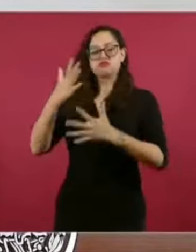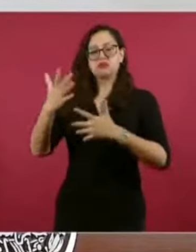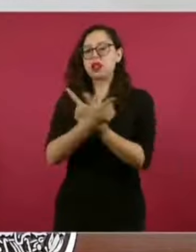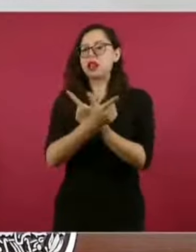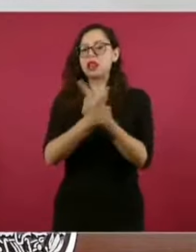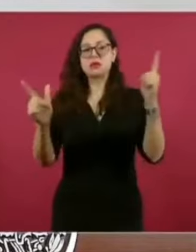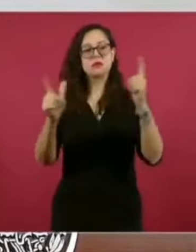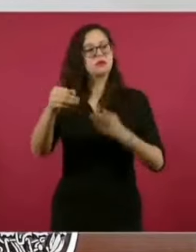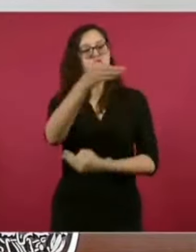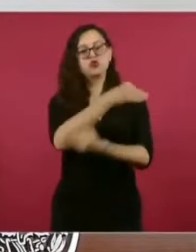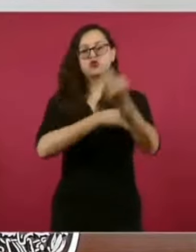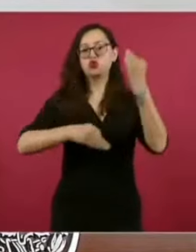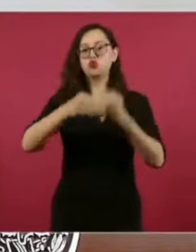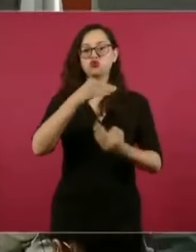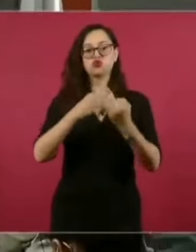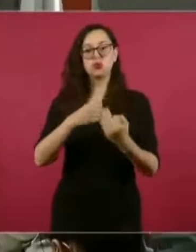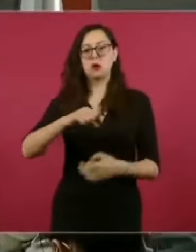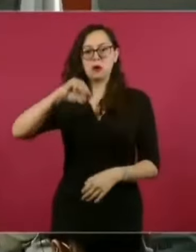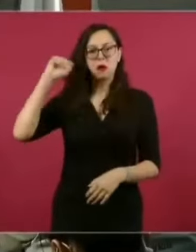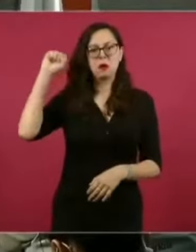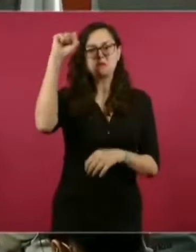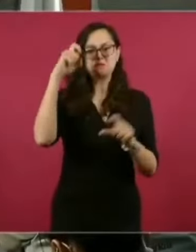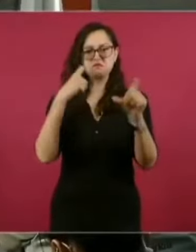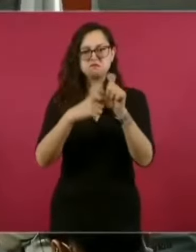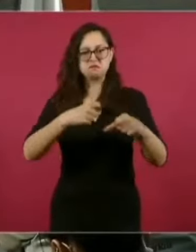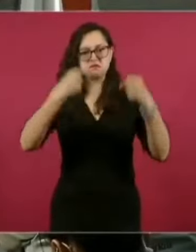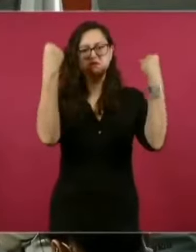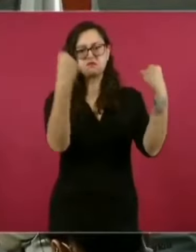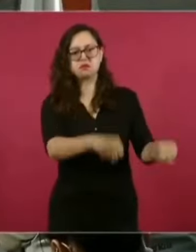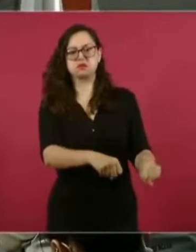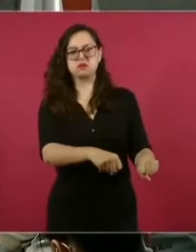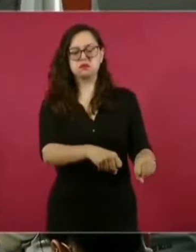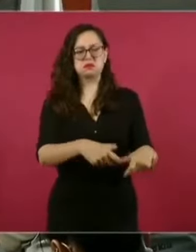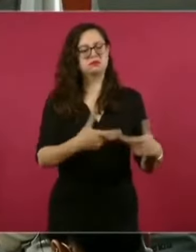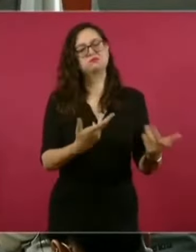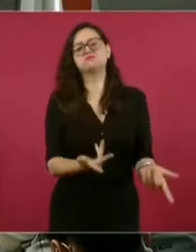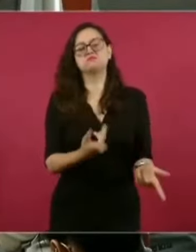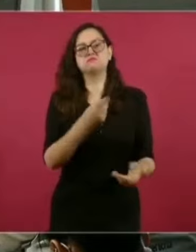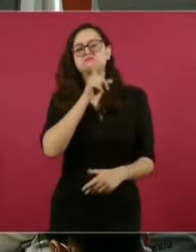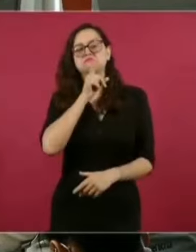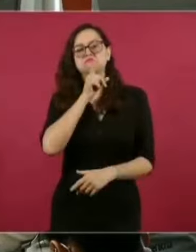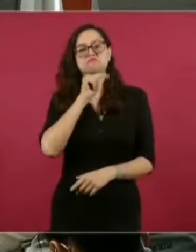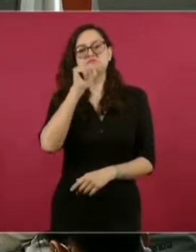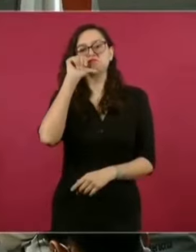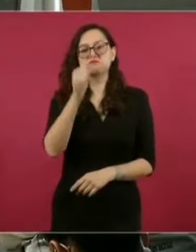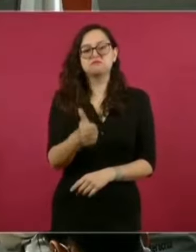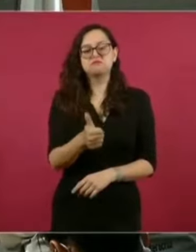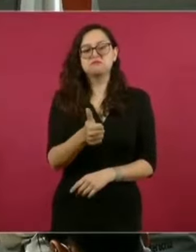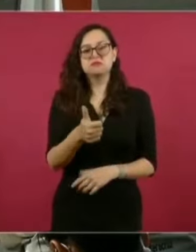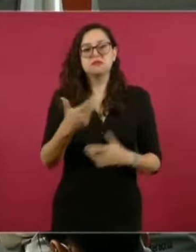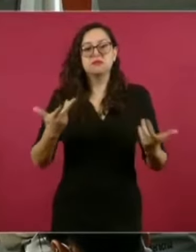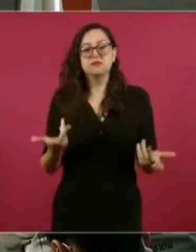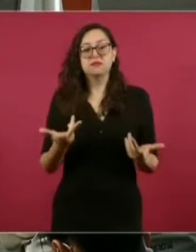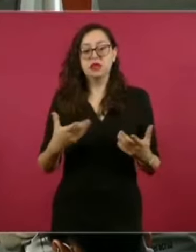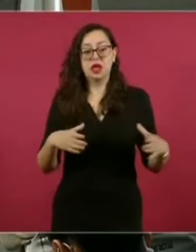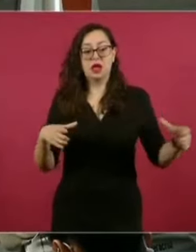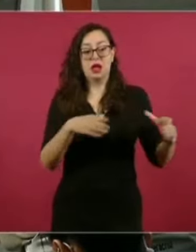No es dictadura, no es dicta blanda y tampoco es oligarquía,